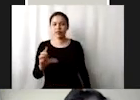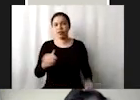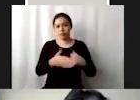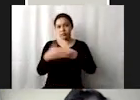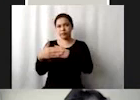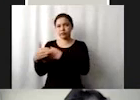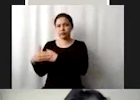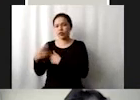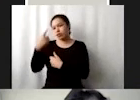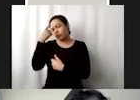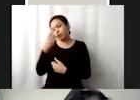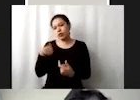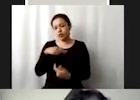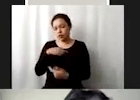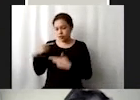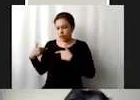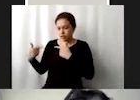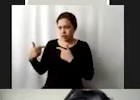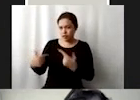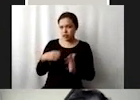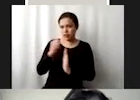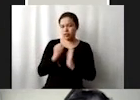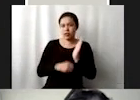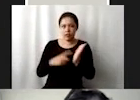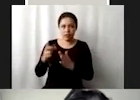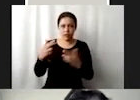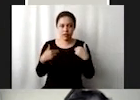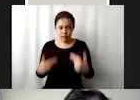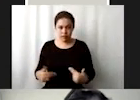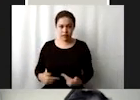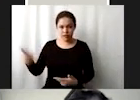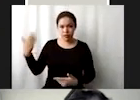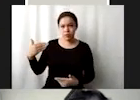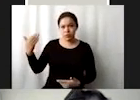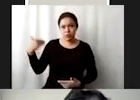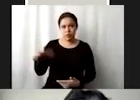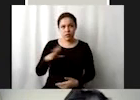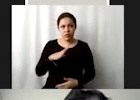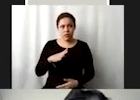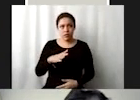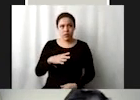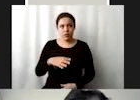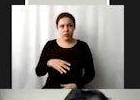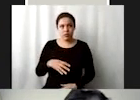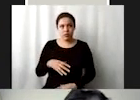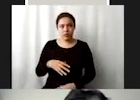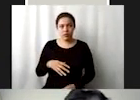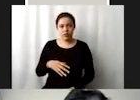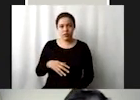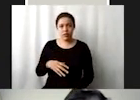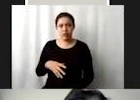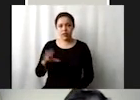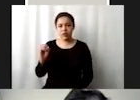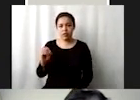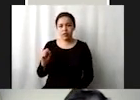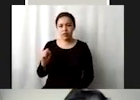menos de nuestra generación porque el sistema de derechos humanos tiene muchos más años de de los o sea de esto ¿no?